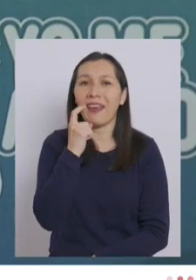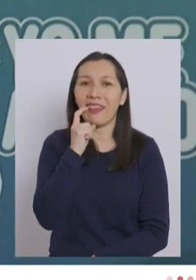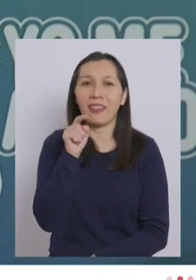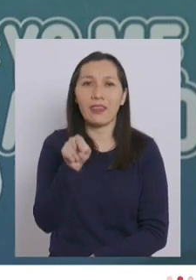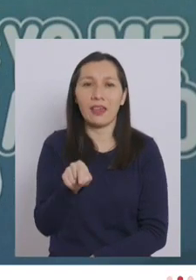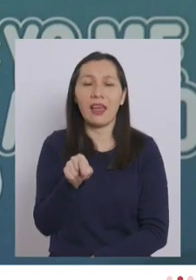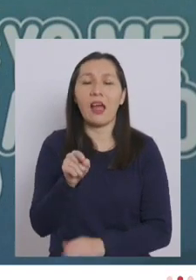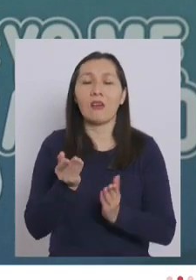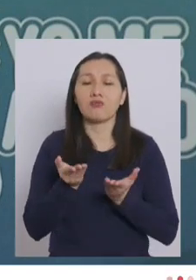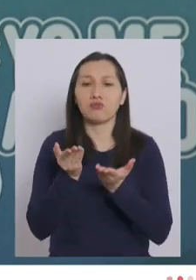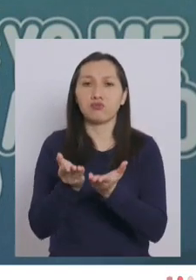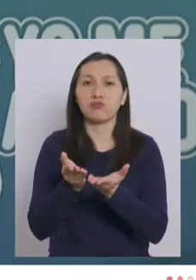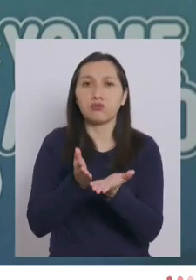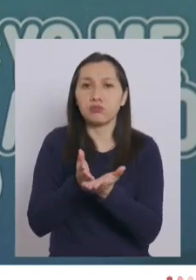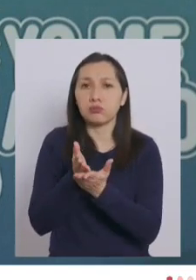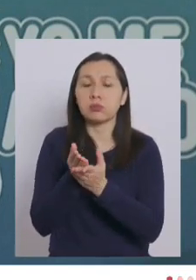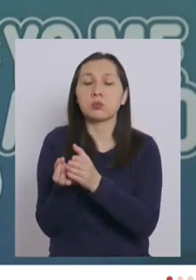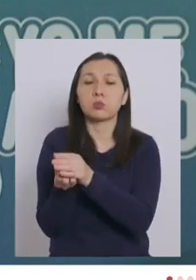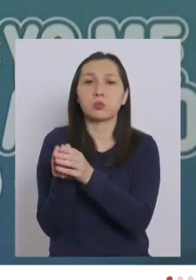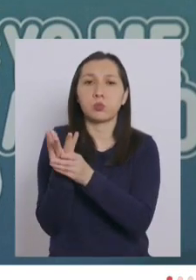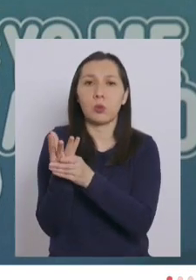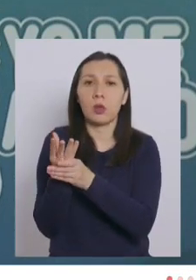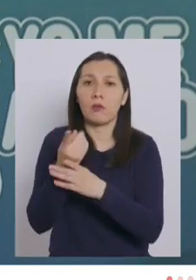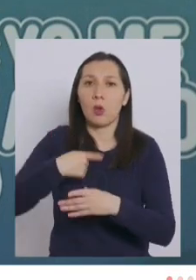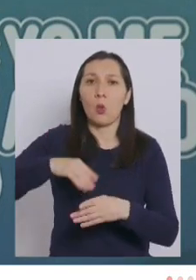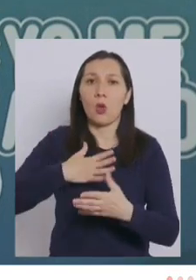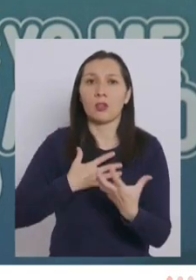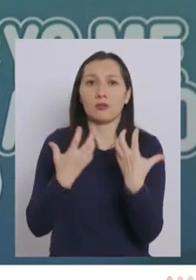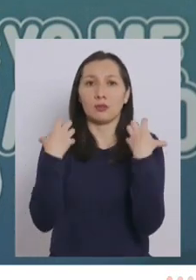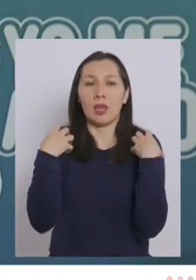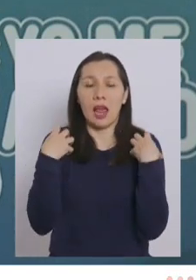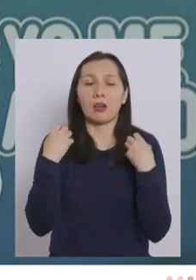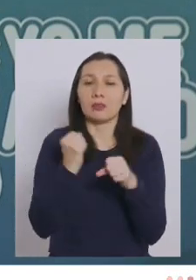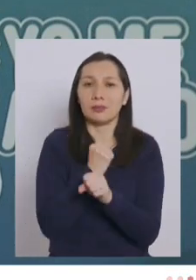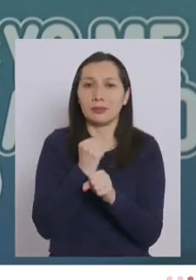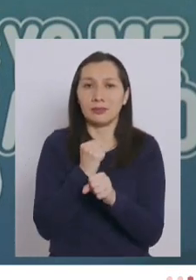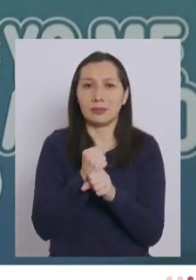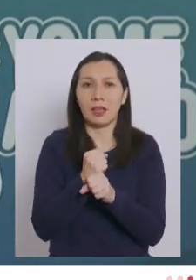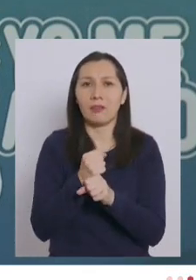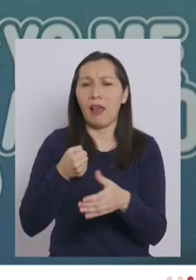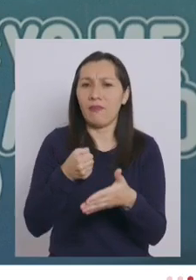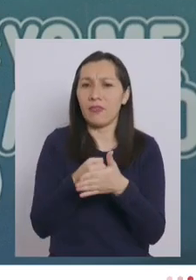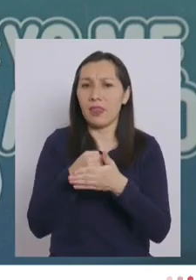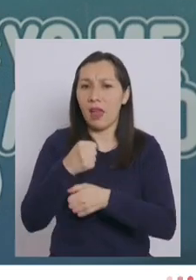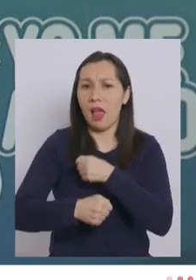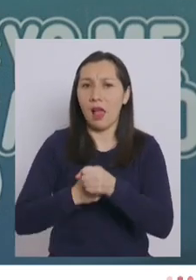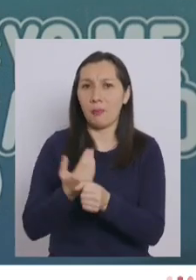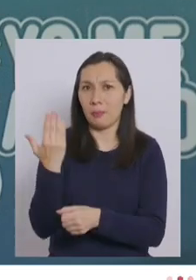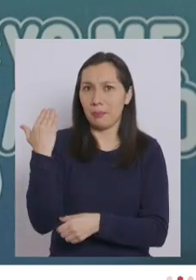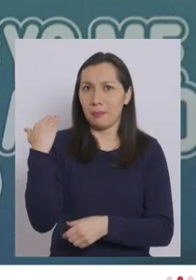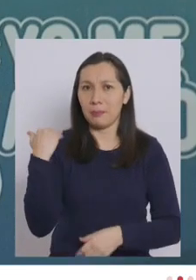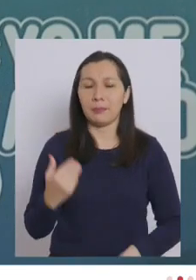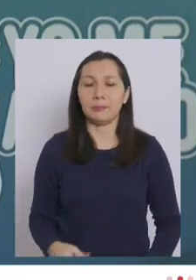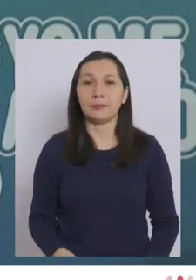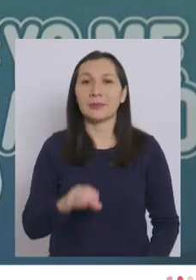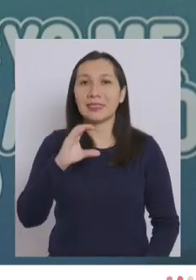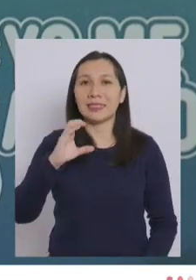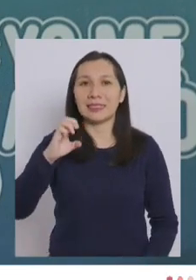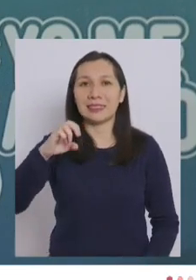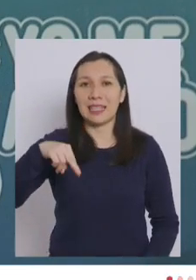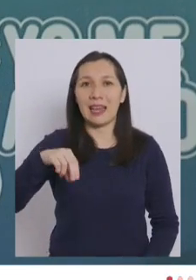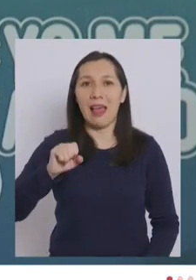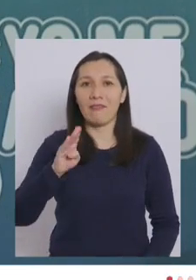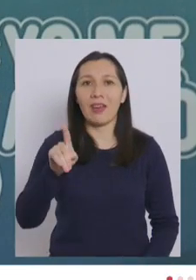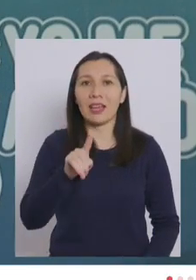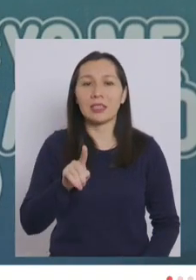que se formó durante nuestra administración a fines del año pasado. Senabas,